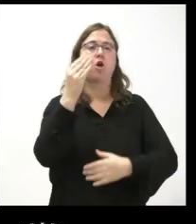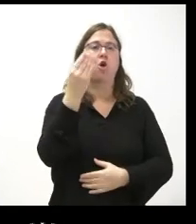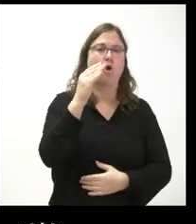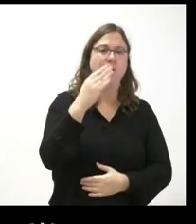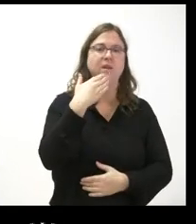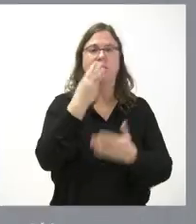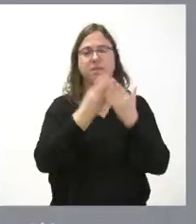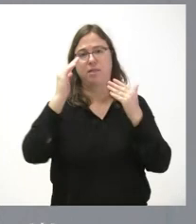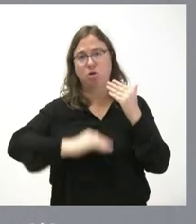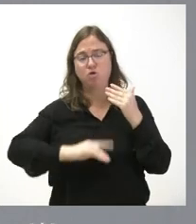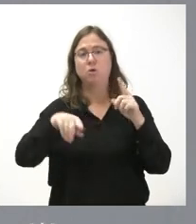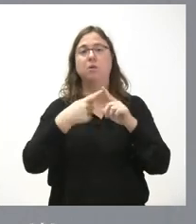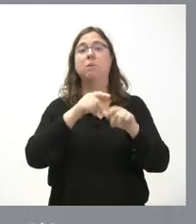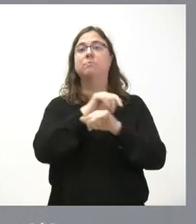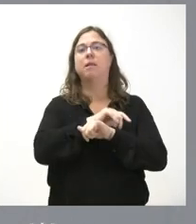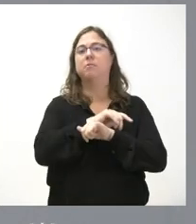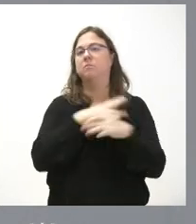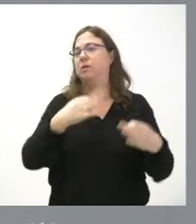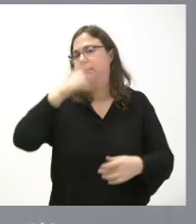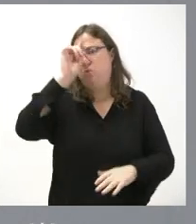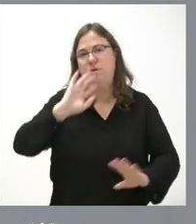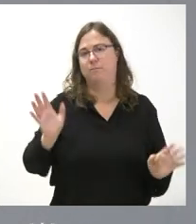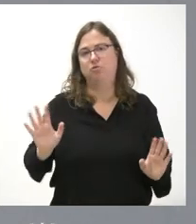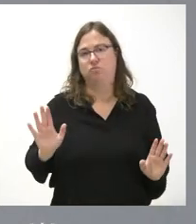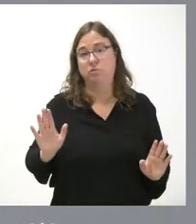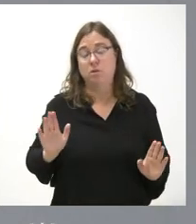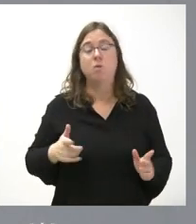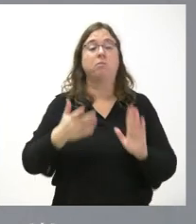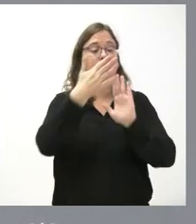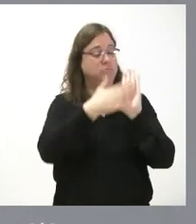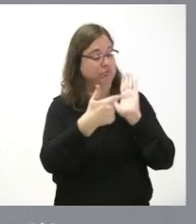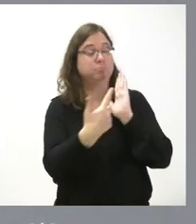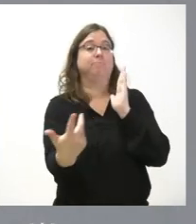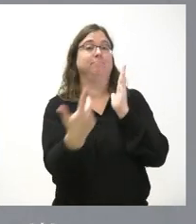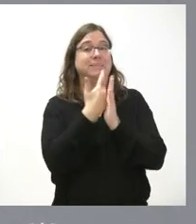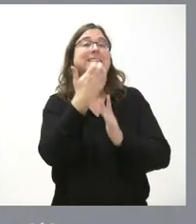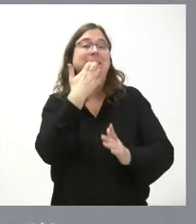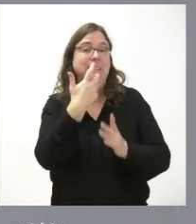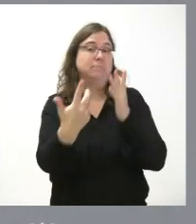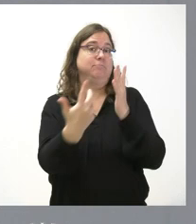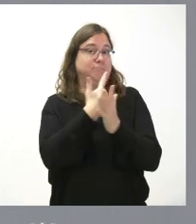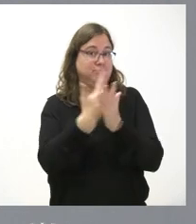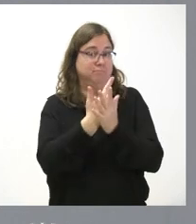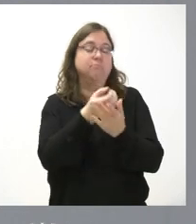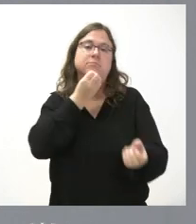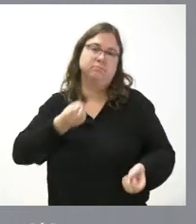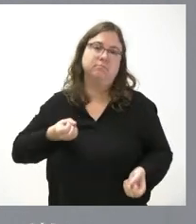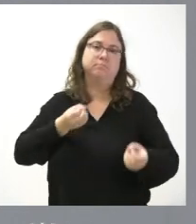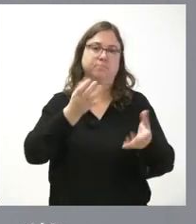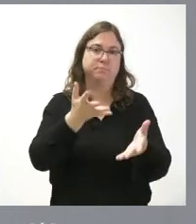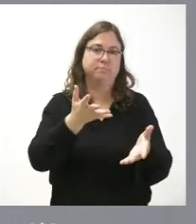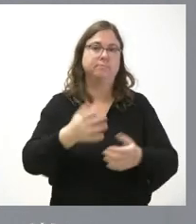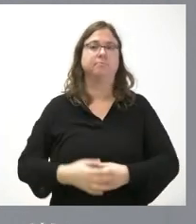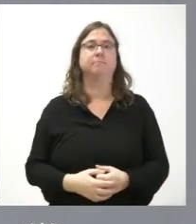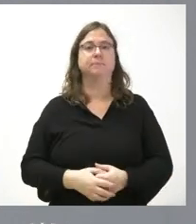Gracias. Pues no sabemos en qué consiste. Cuando nos lo cuente si nos lo cuenta pues podremos opinar